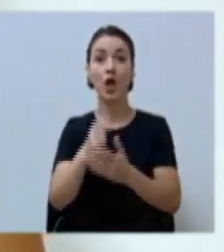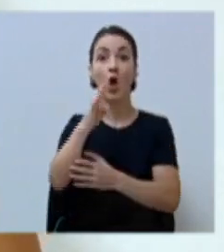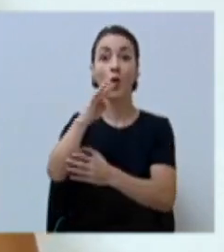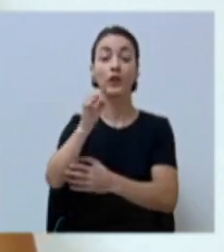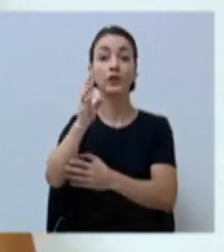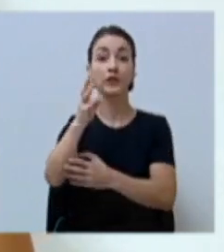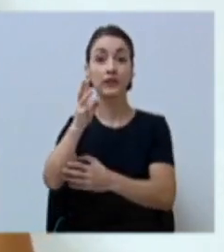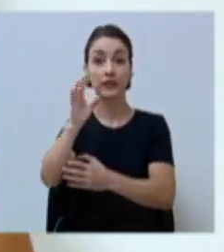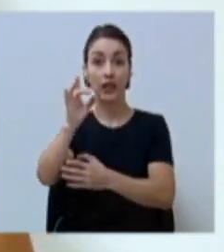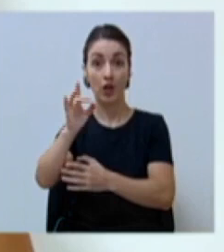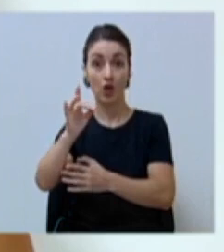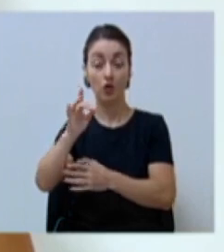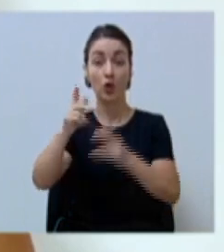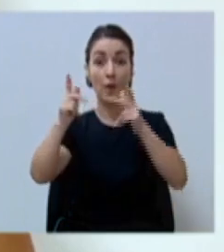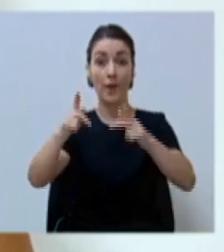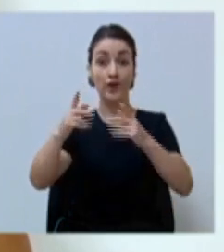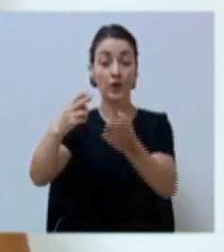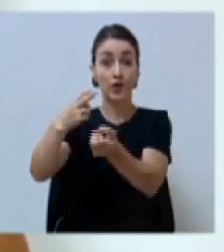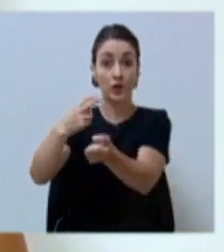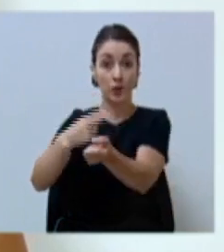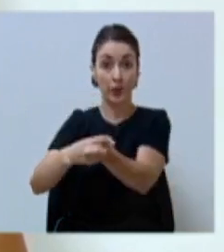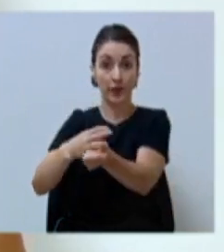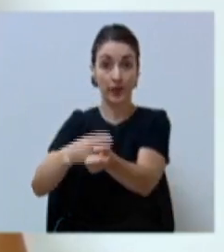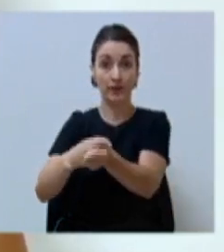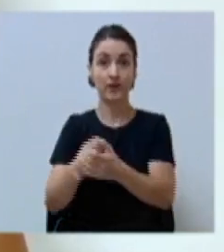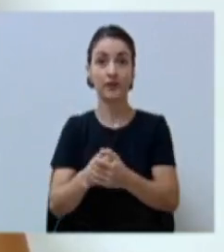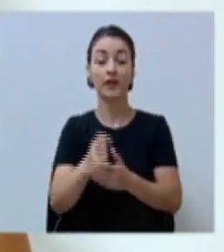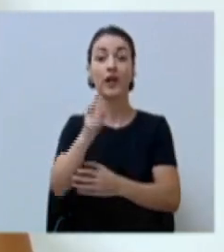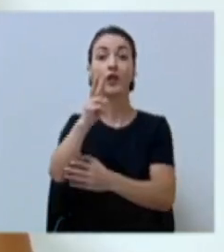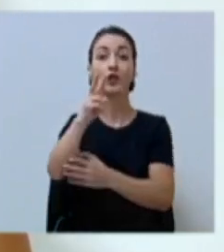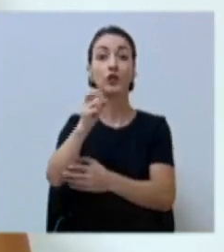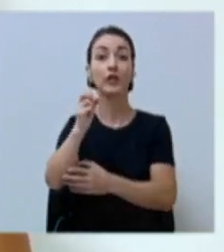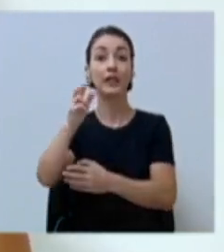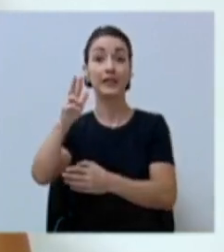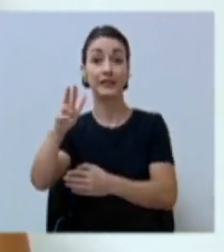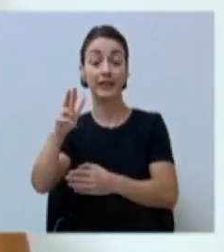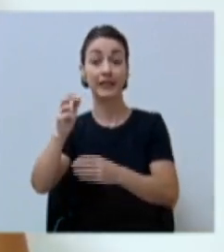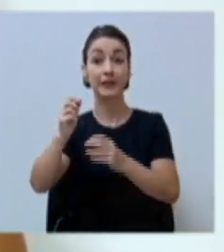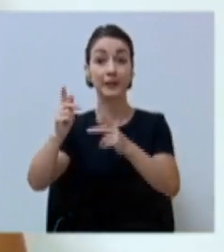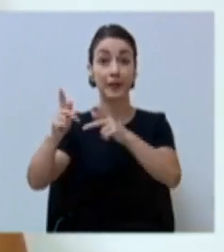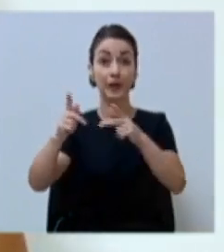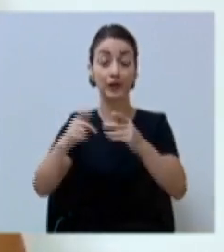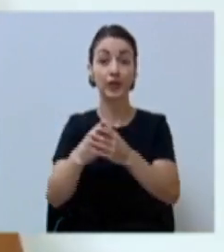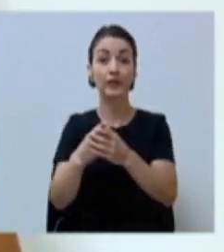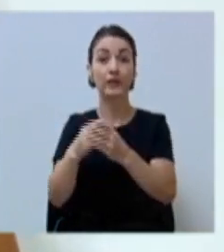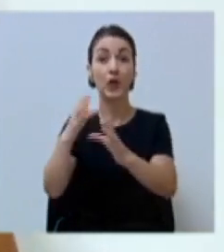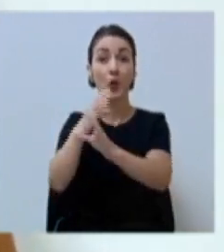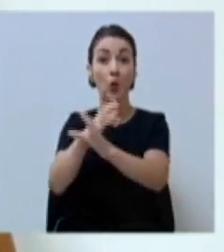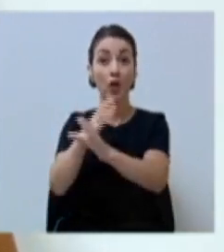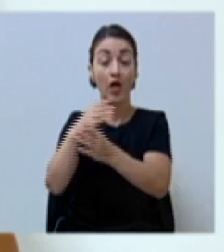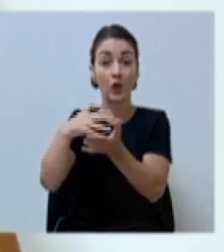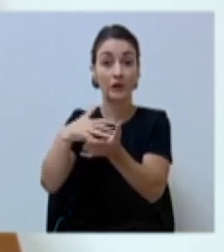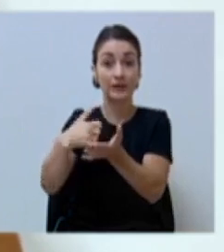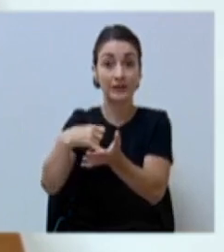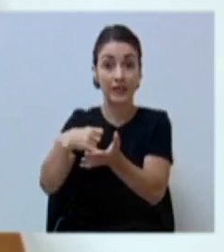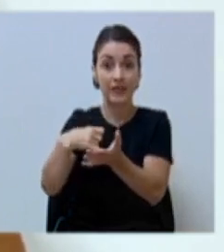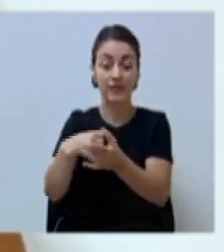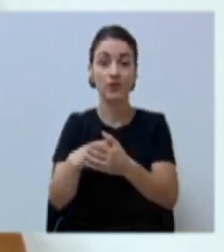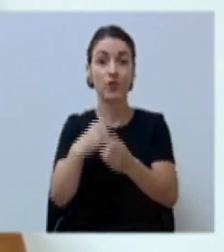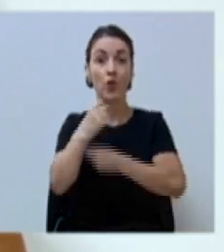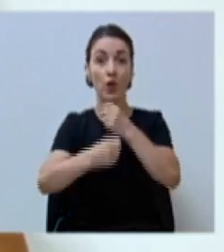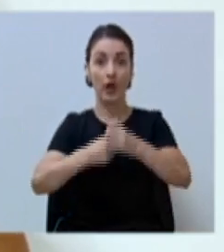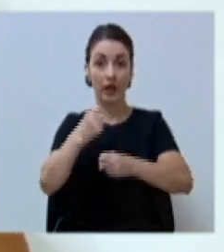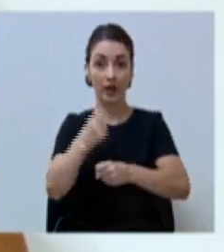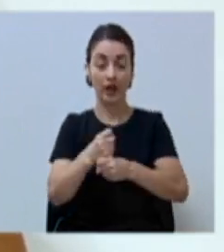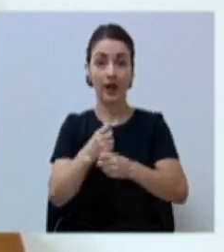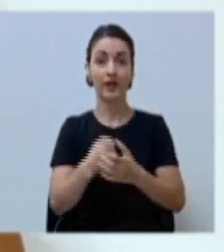468 personas se encuentran hospitalizadas, 203 de ellas en unidades de cuidados intensivos, con un rango